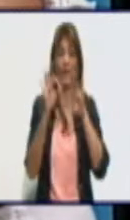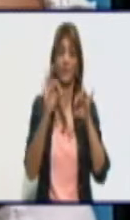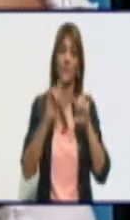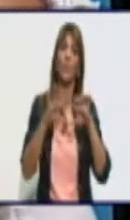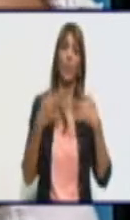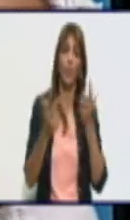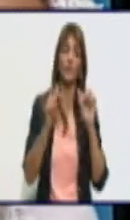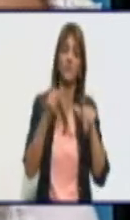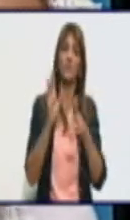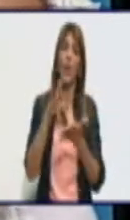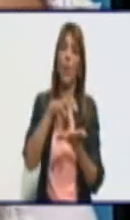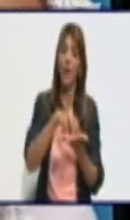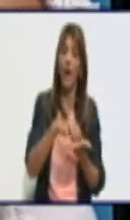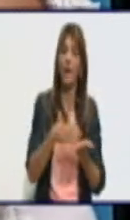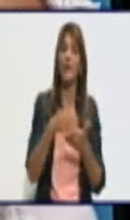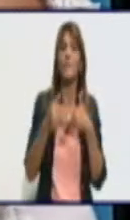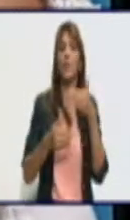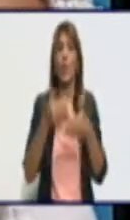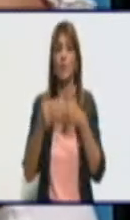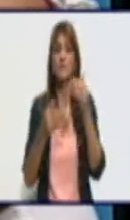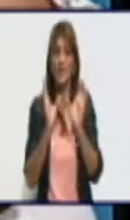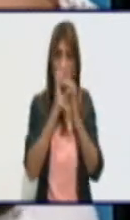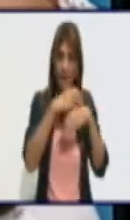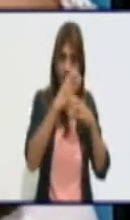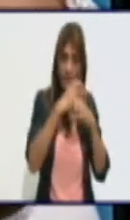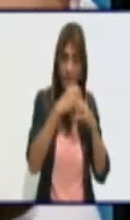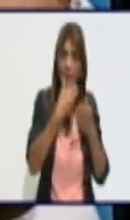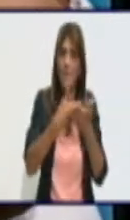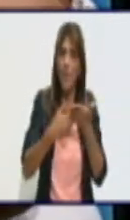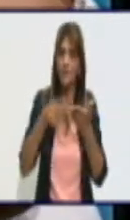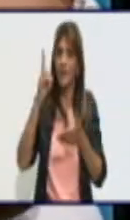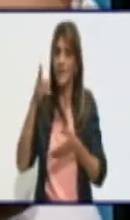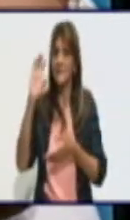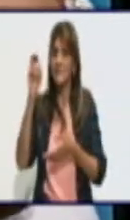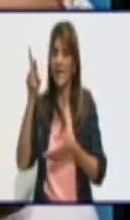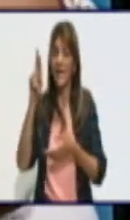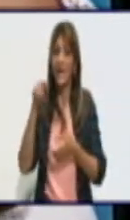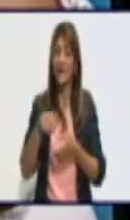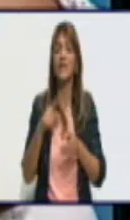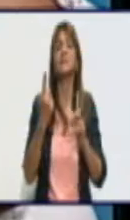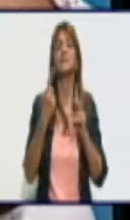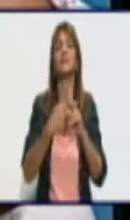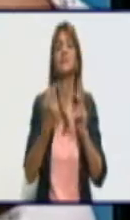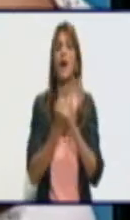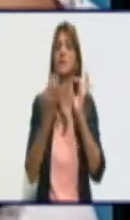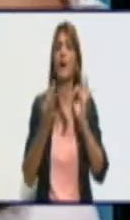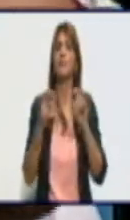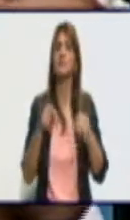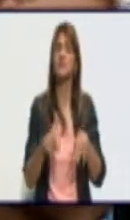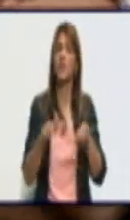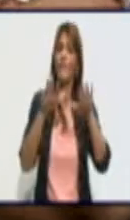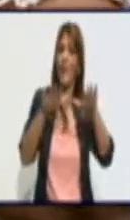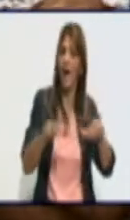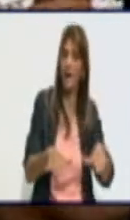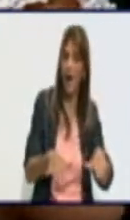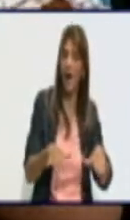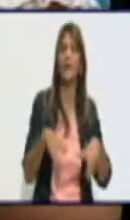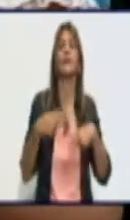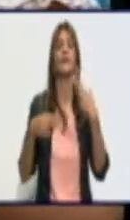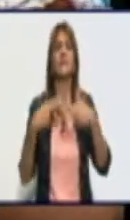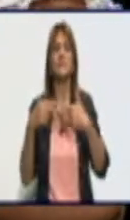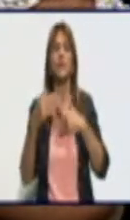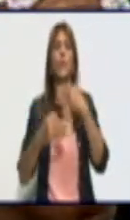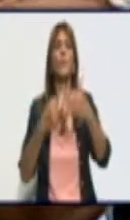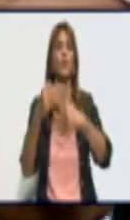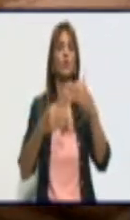precisamente muestras contaminadas, infectadas. Y está establecido cada cierto tiempo hacer una parada y hacer un proceso integral de